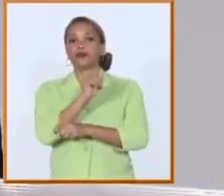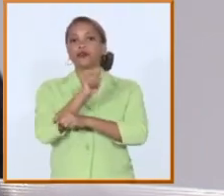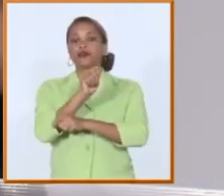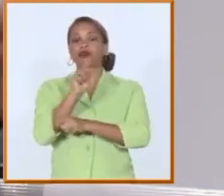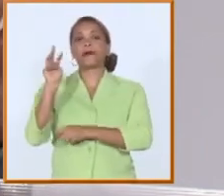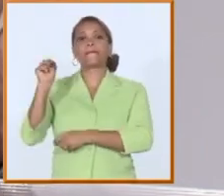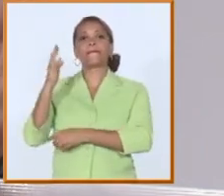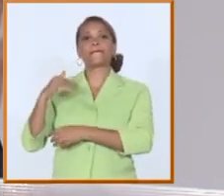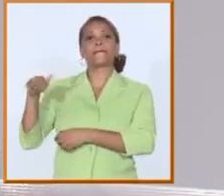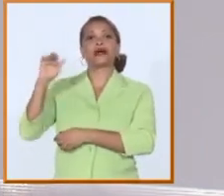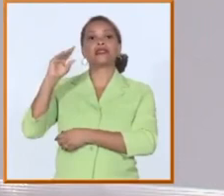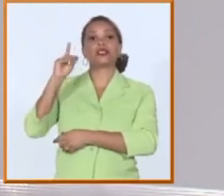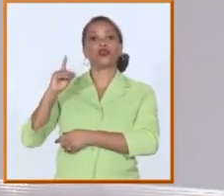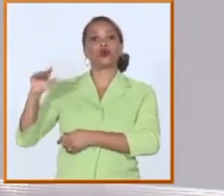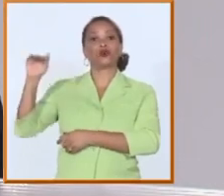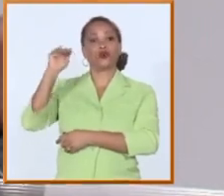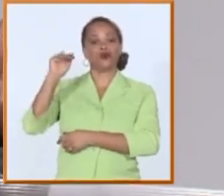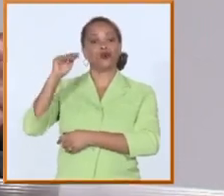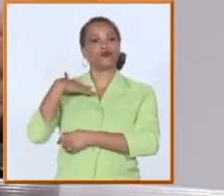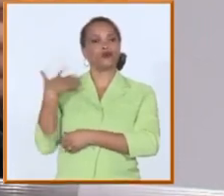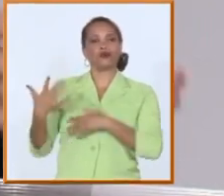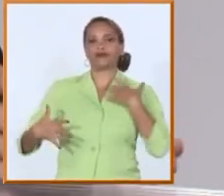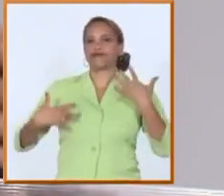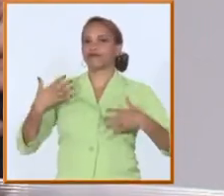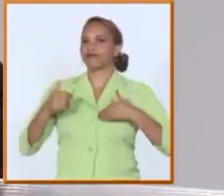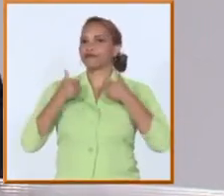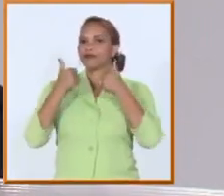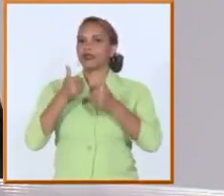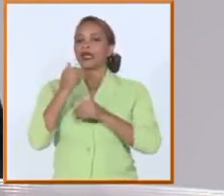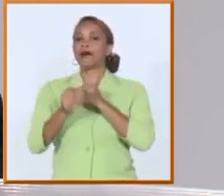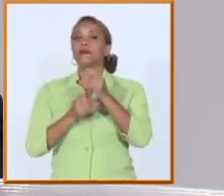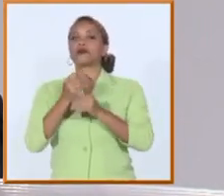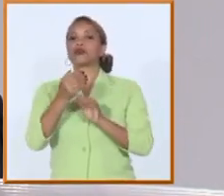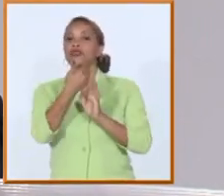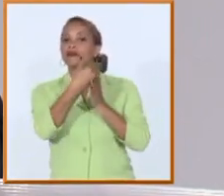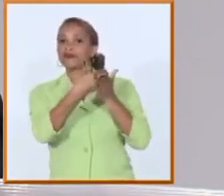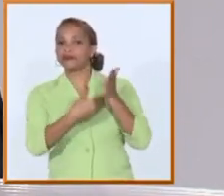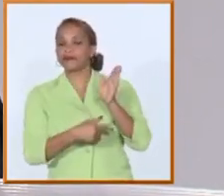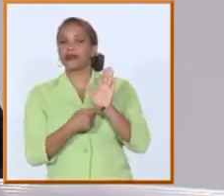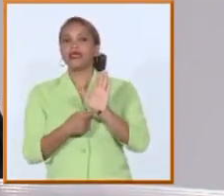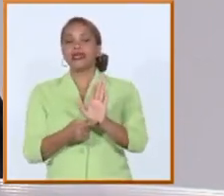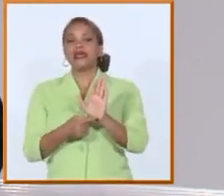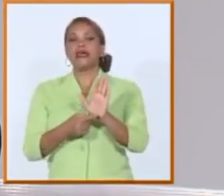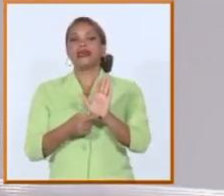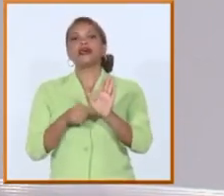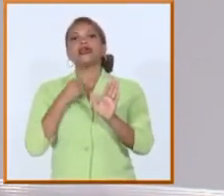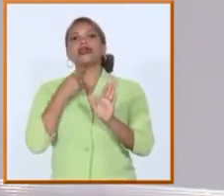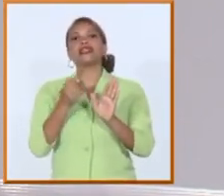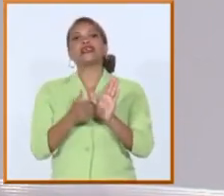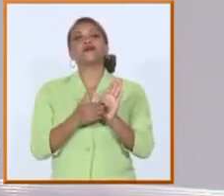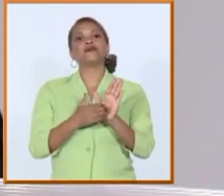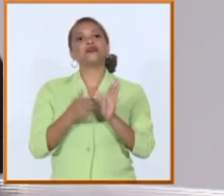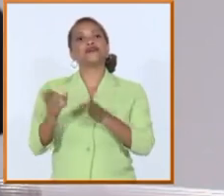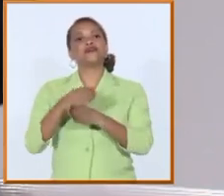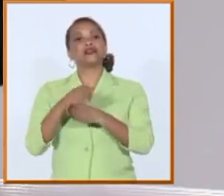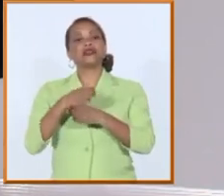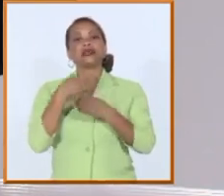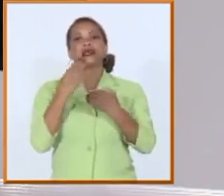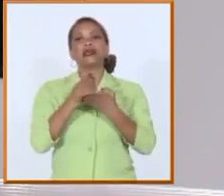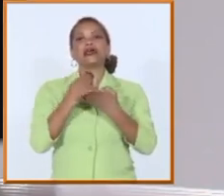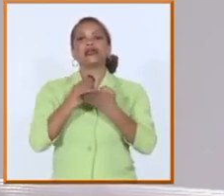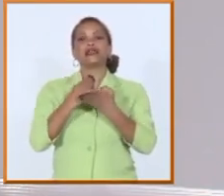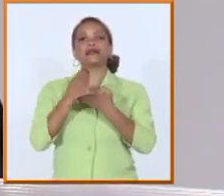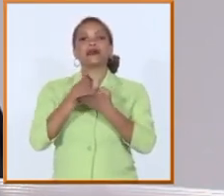y estamos insatisfechos con eso los procesos de acreditación nos reflejan que hay varias instituciones en Cuba con